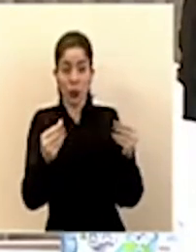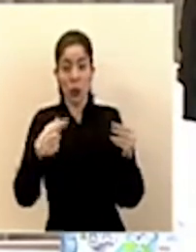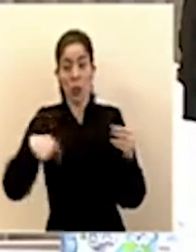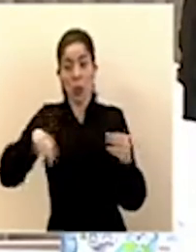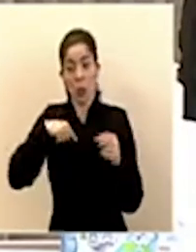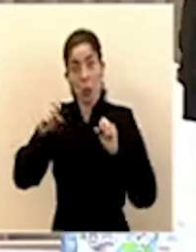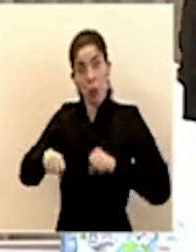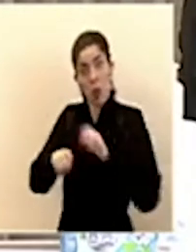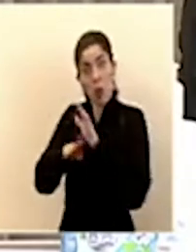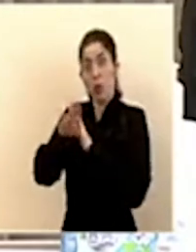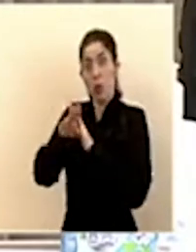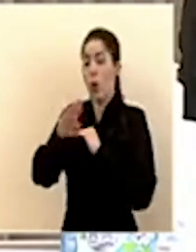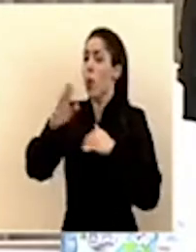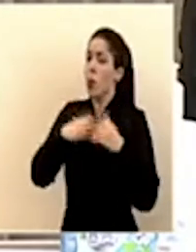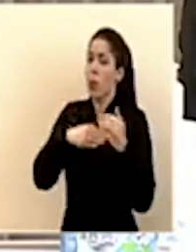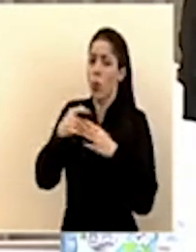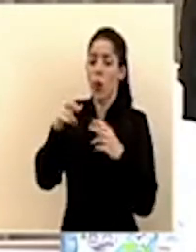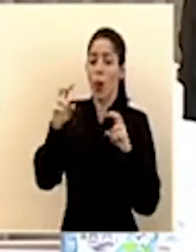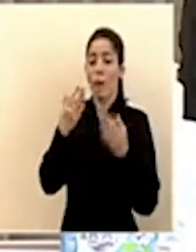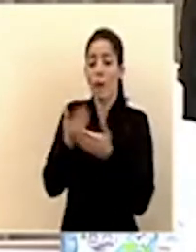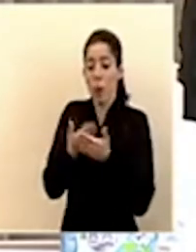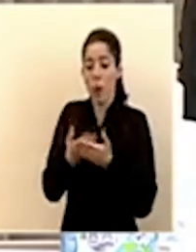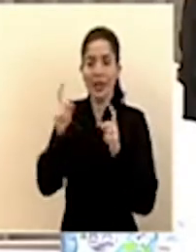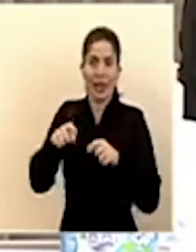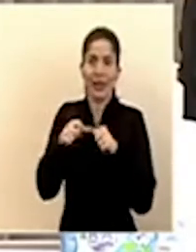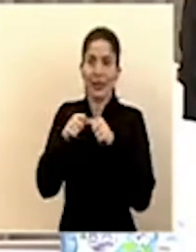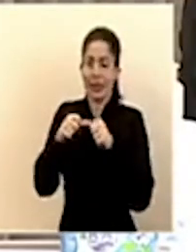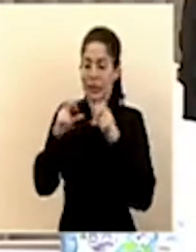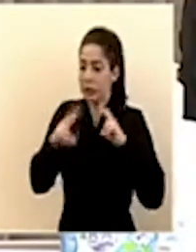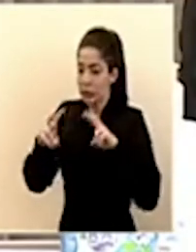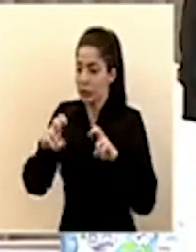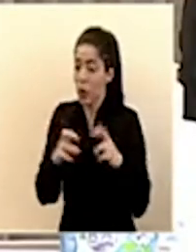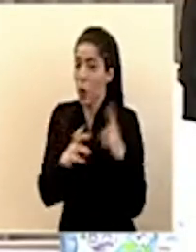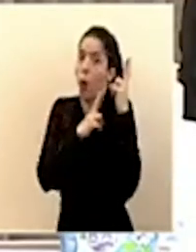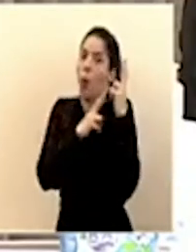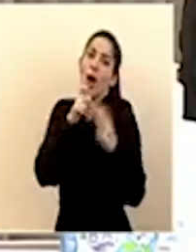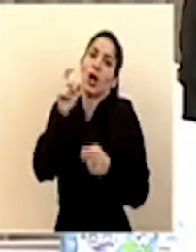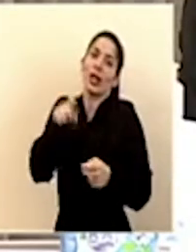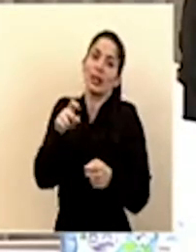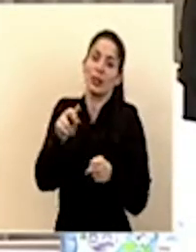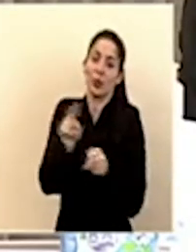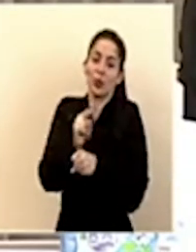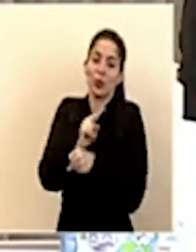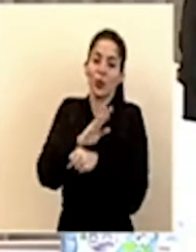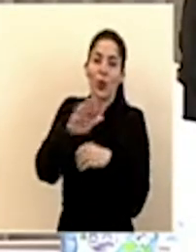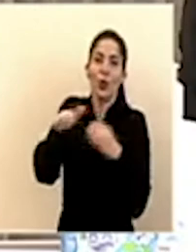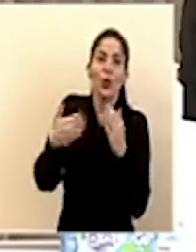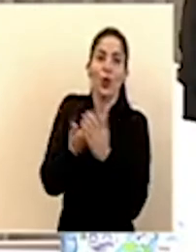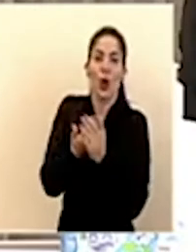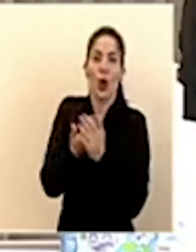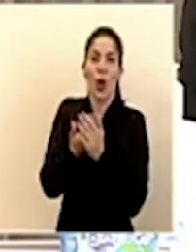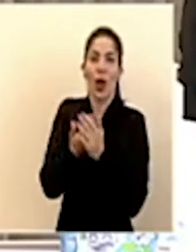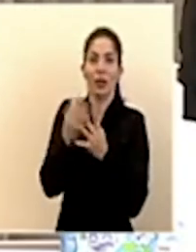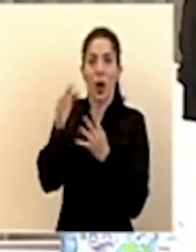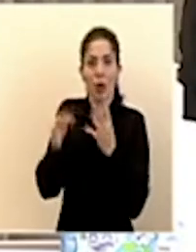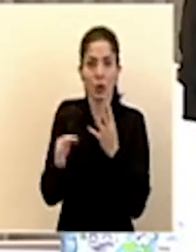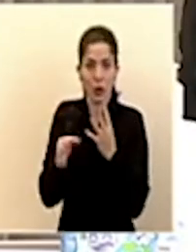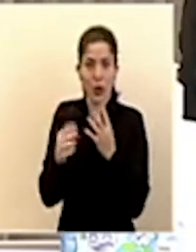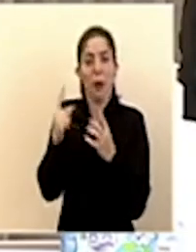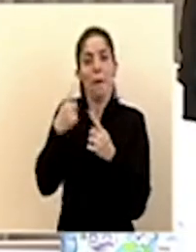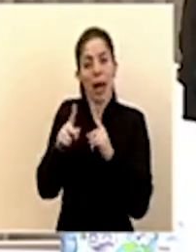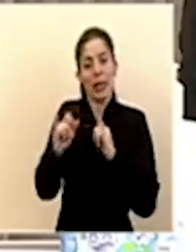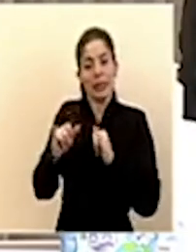Todo tiene que estar en la mesa. Ojalá no tengamos que usar todos los instrumentos posibles, porque